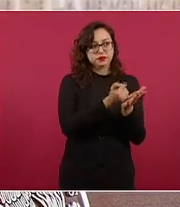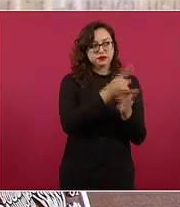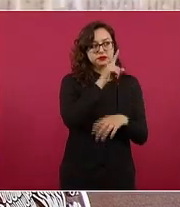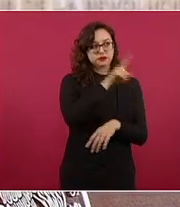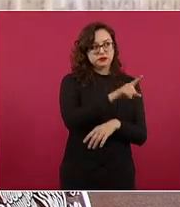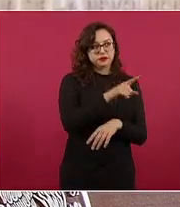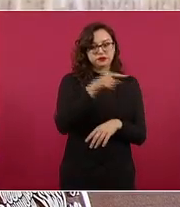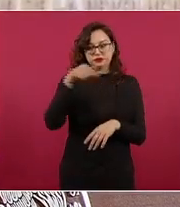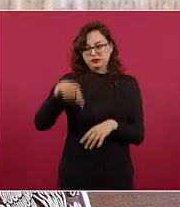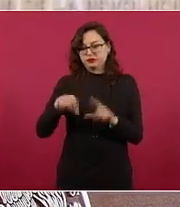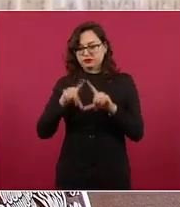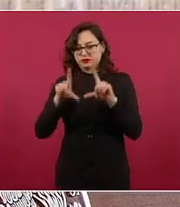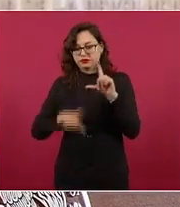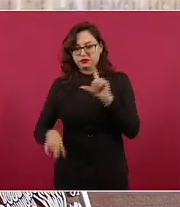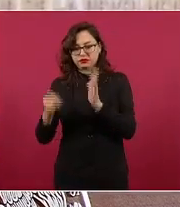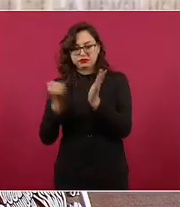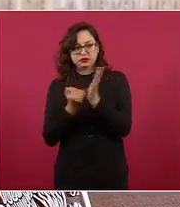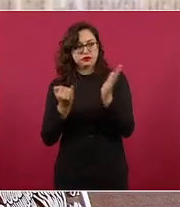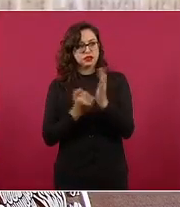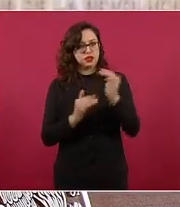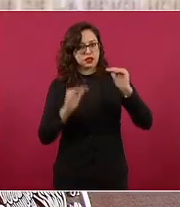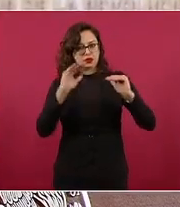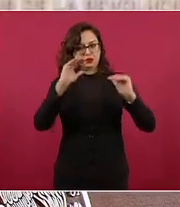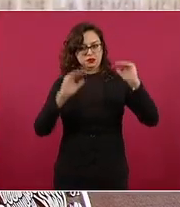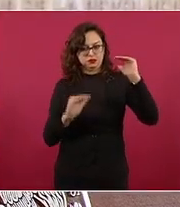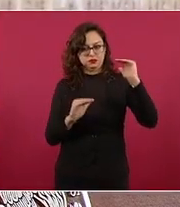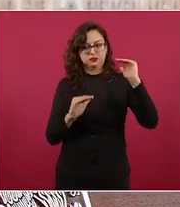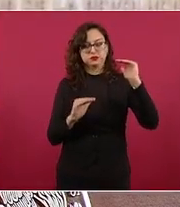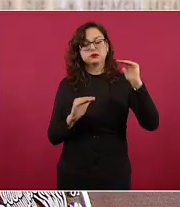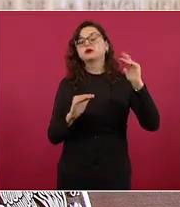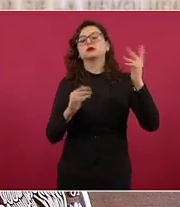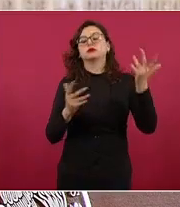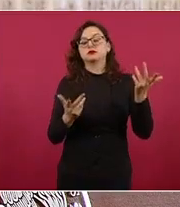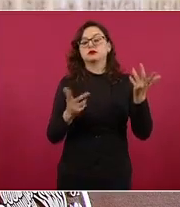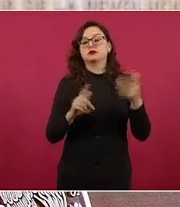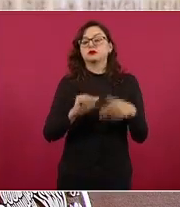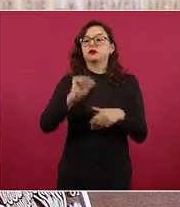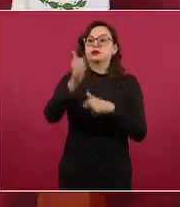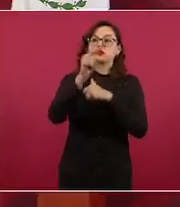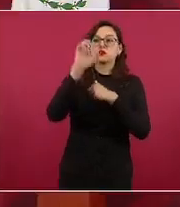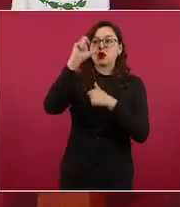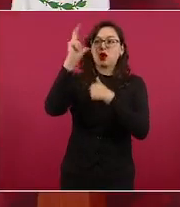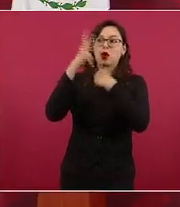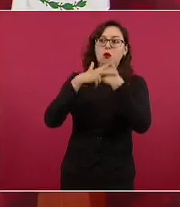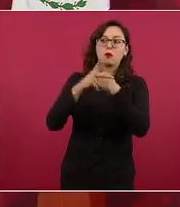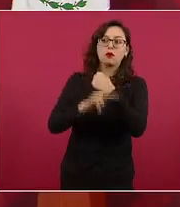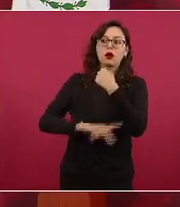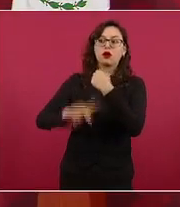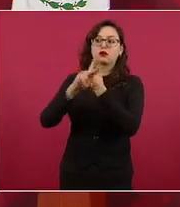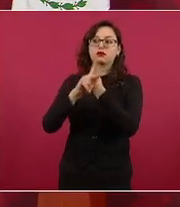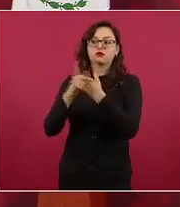también uno o dos puntos a veces hasta tres de países europeos